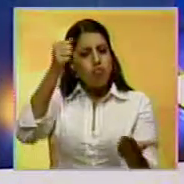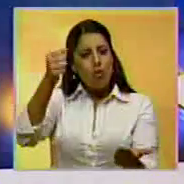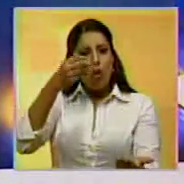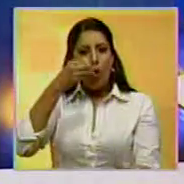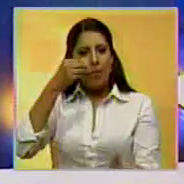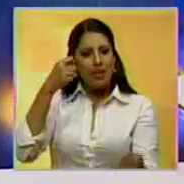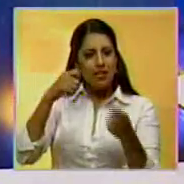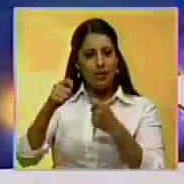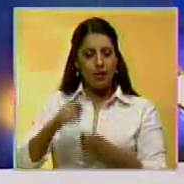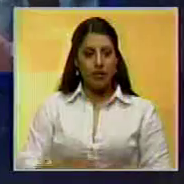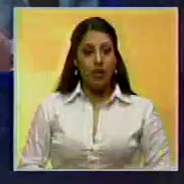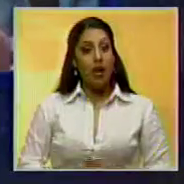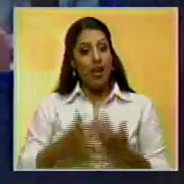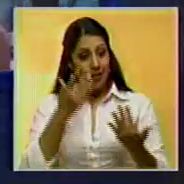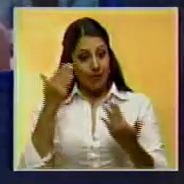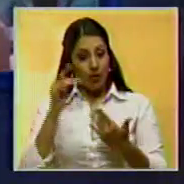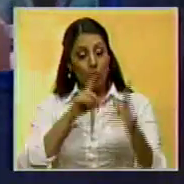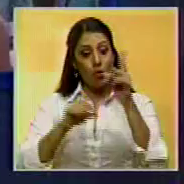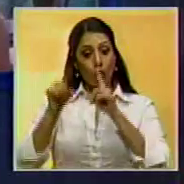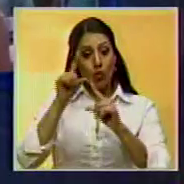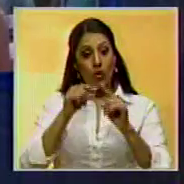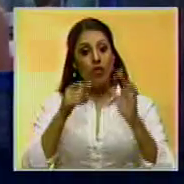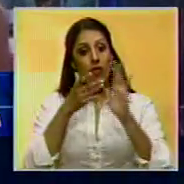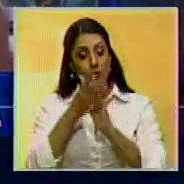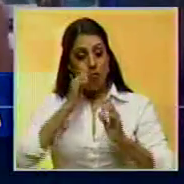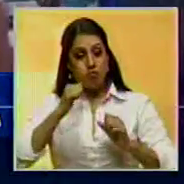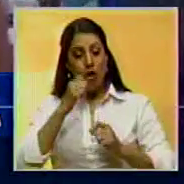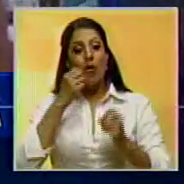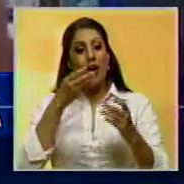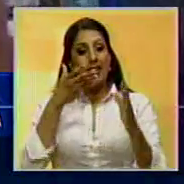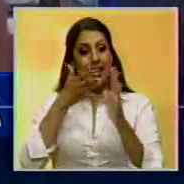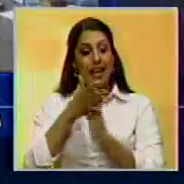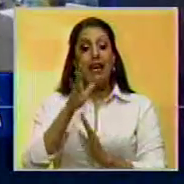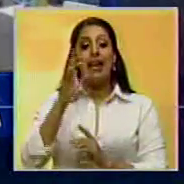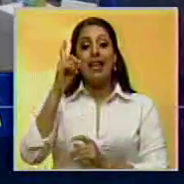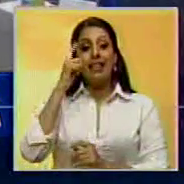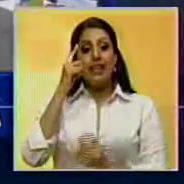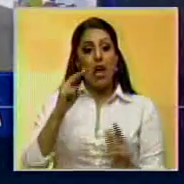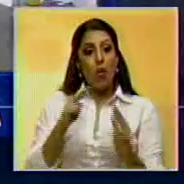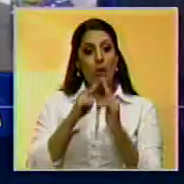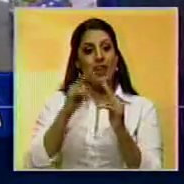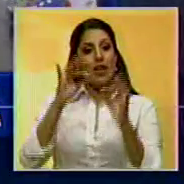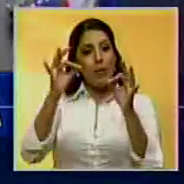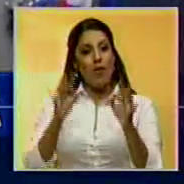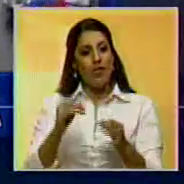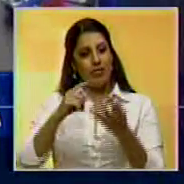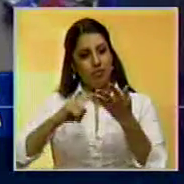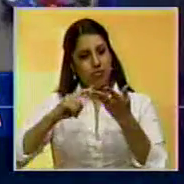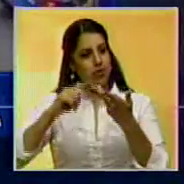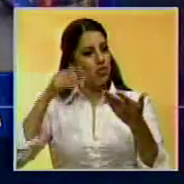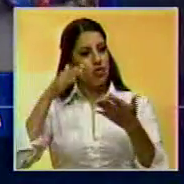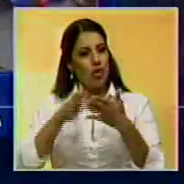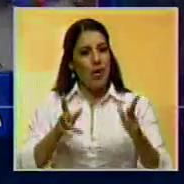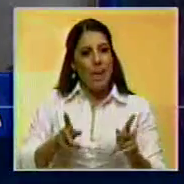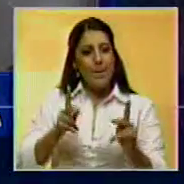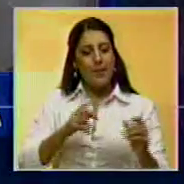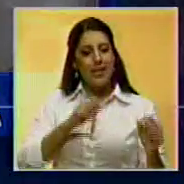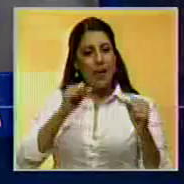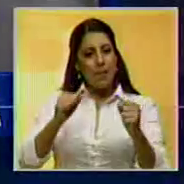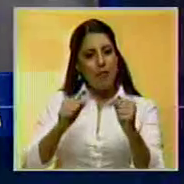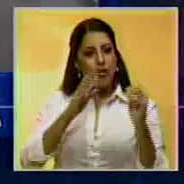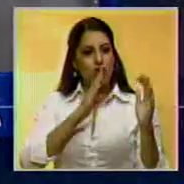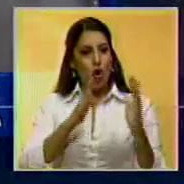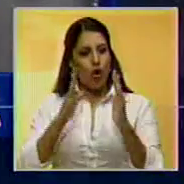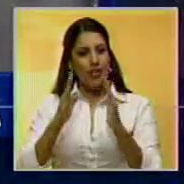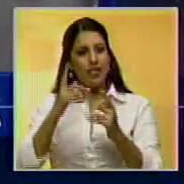Alimentos para los CLAP. A través de su cuenta en Twitter, Marco Torres señaló que durante el encuentro lograron afinar detalles que permitan fortalecer la